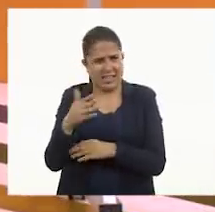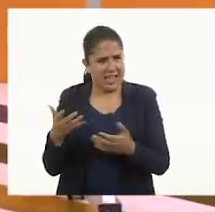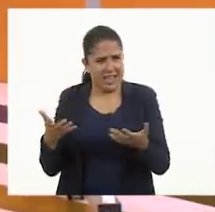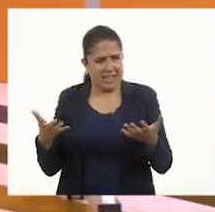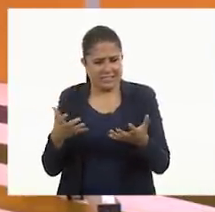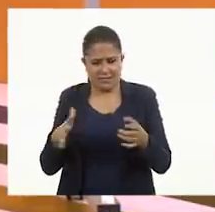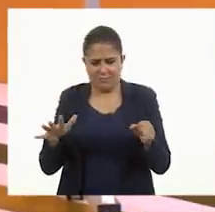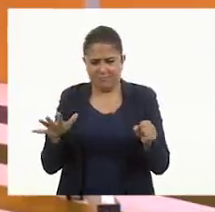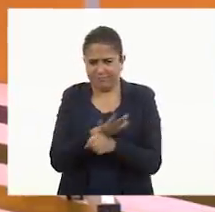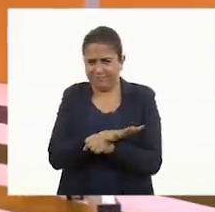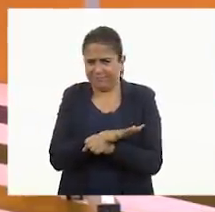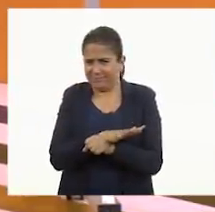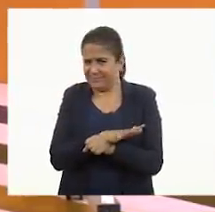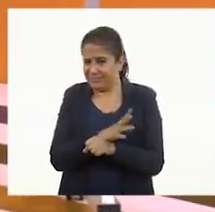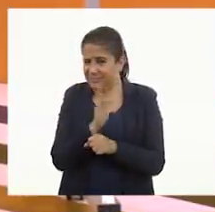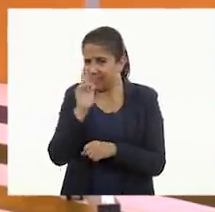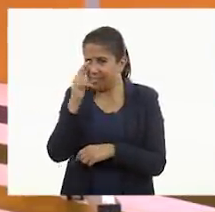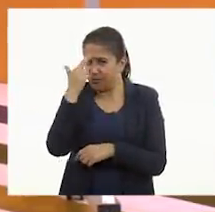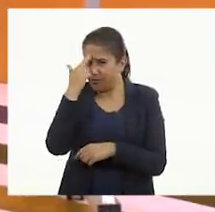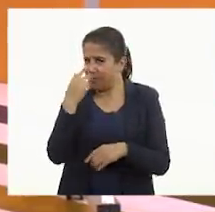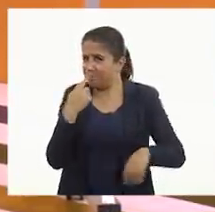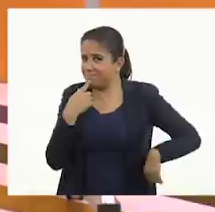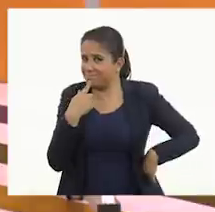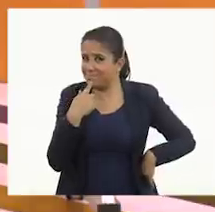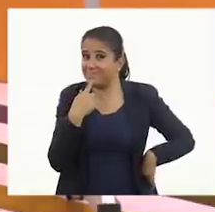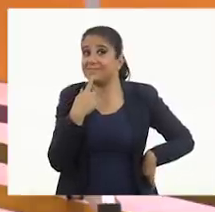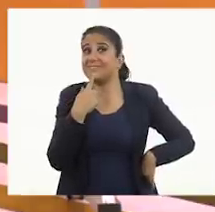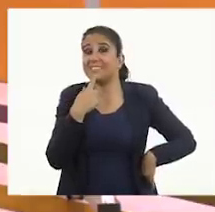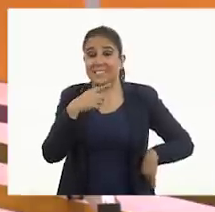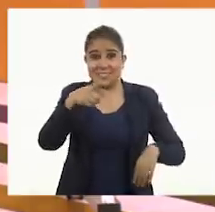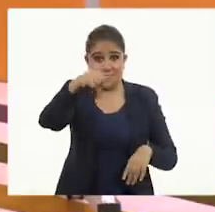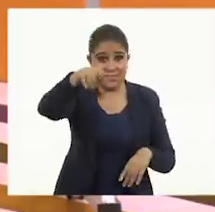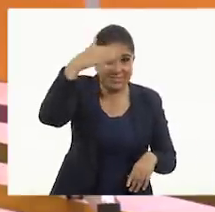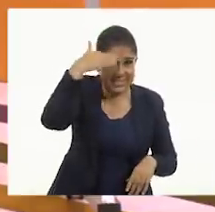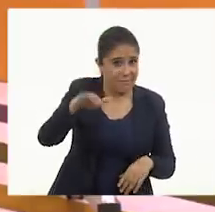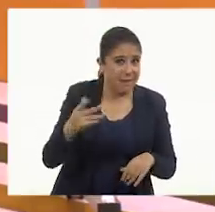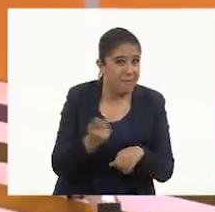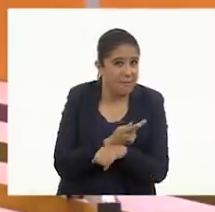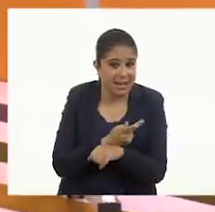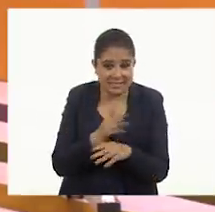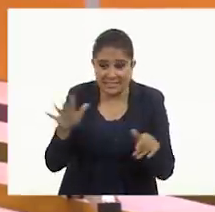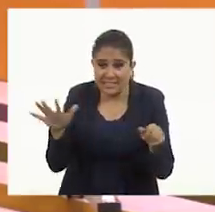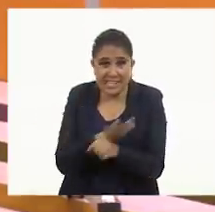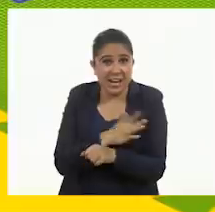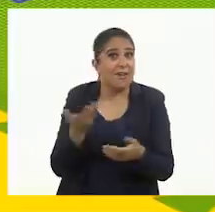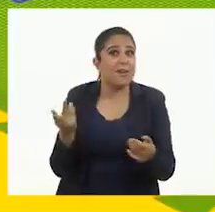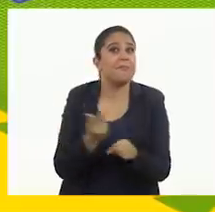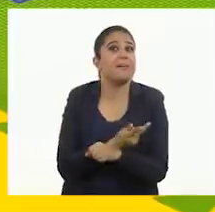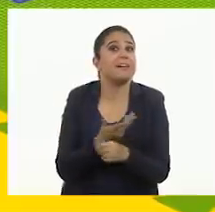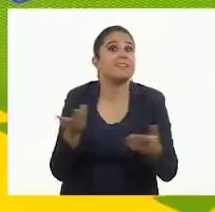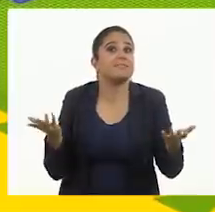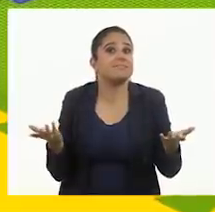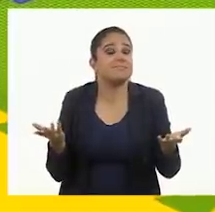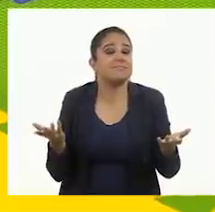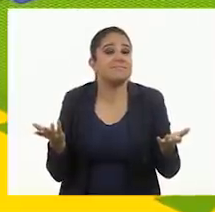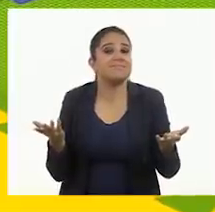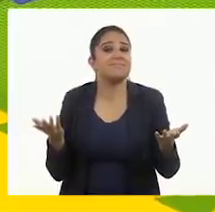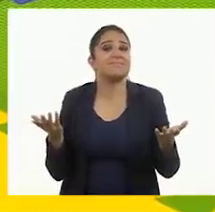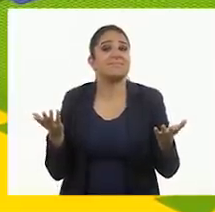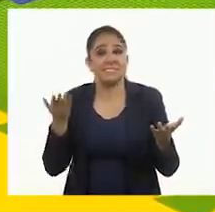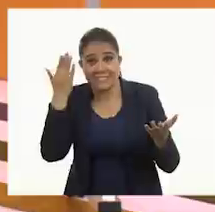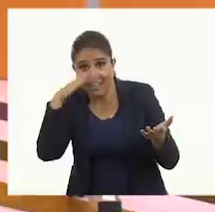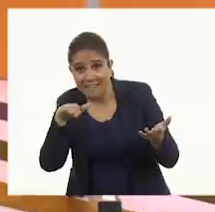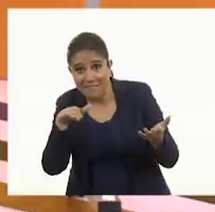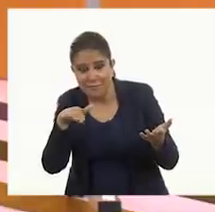pero no recuerdo qué. ¿En casa lo saben? ¿Sí? ¿No?